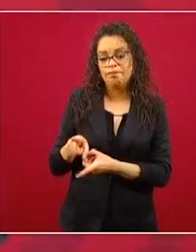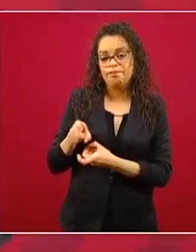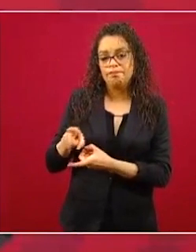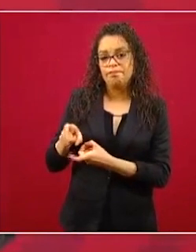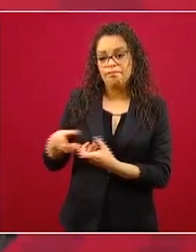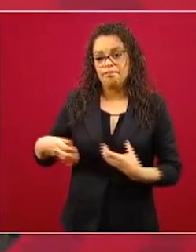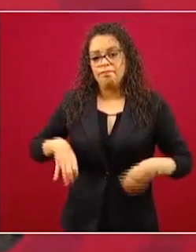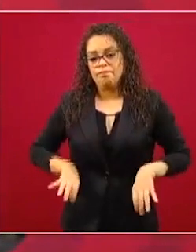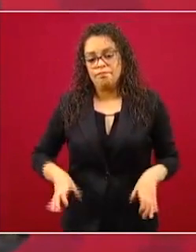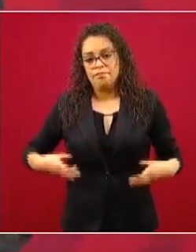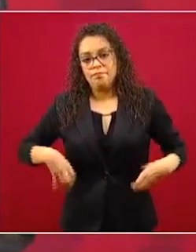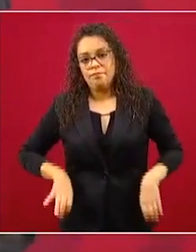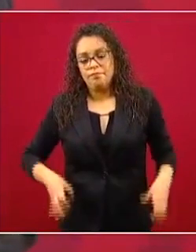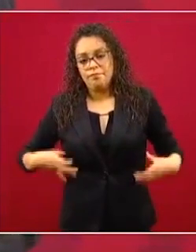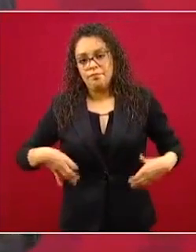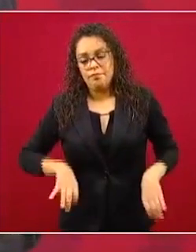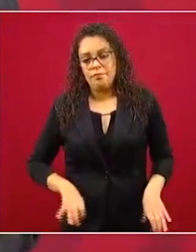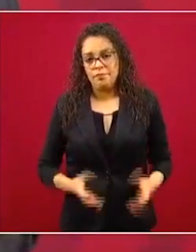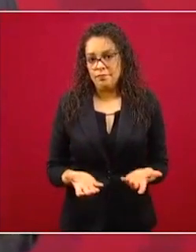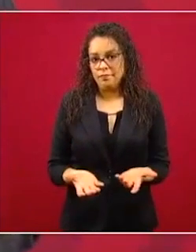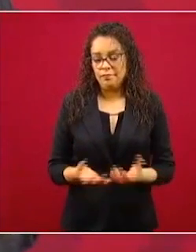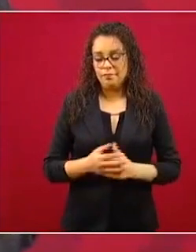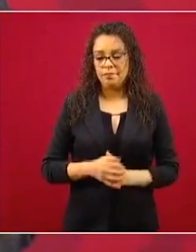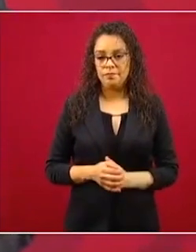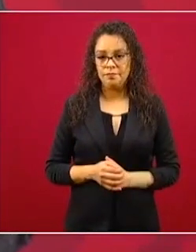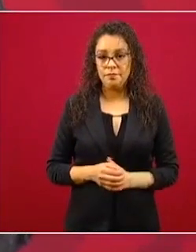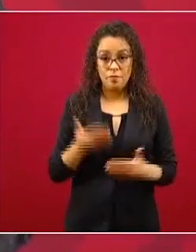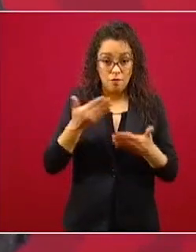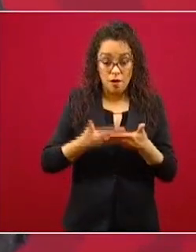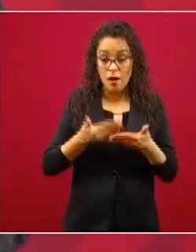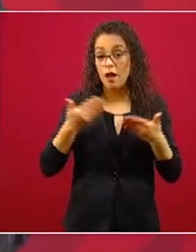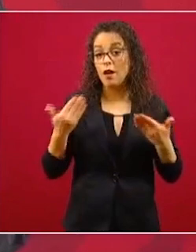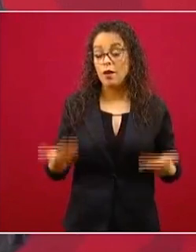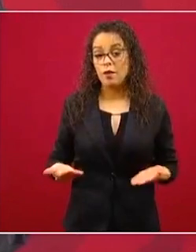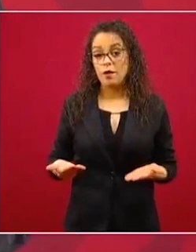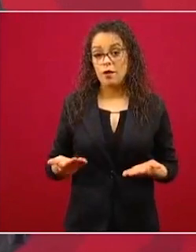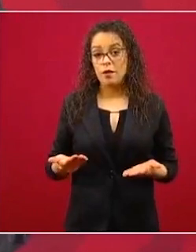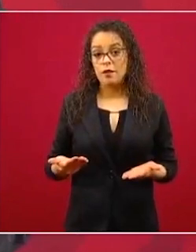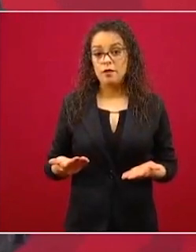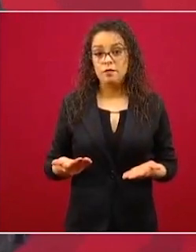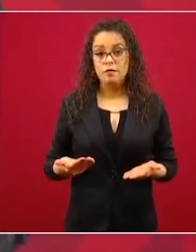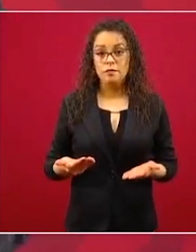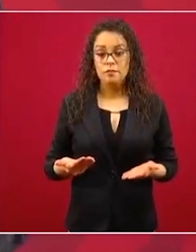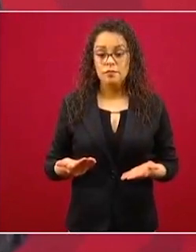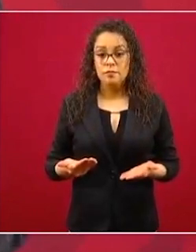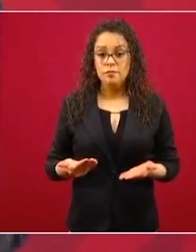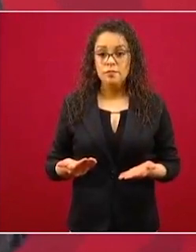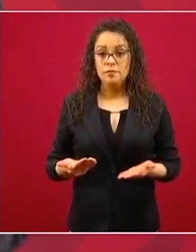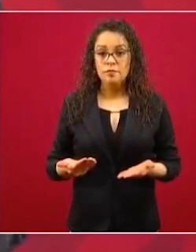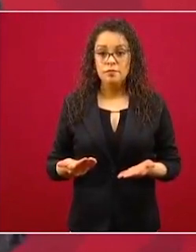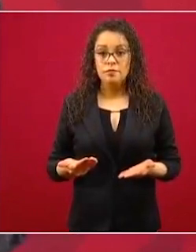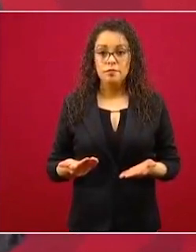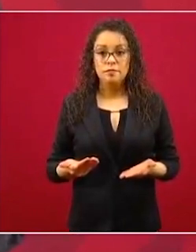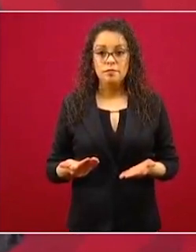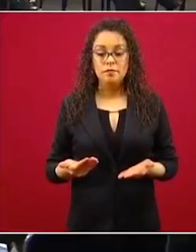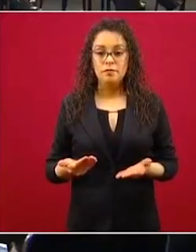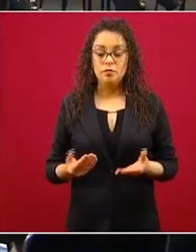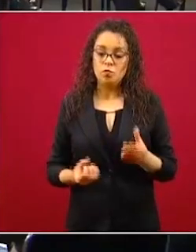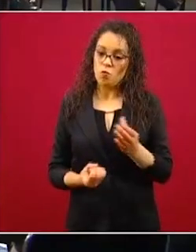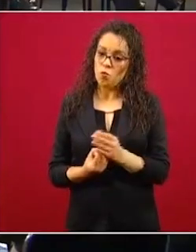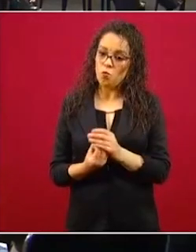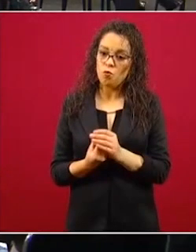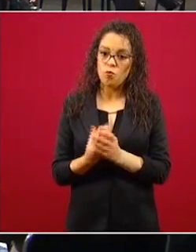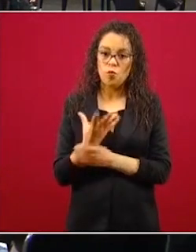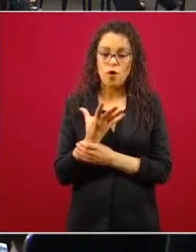Ahora estamos modernizando